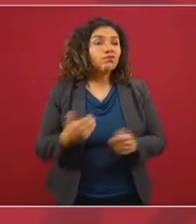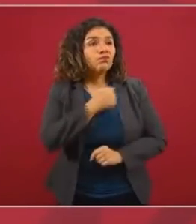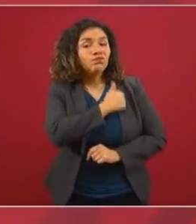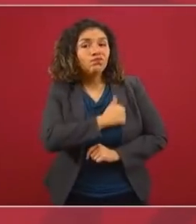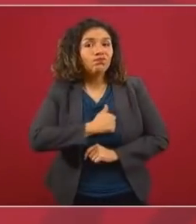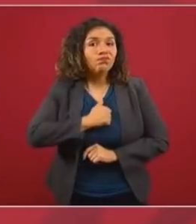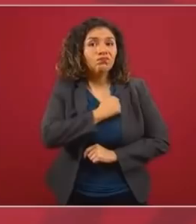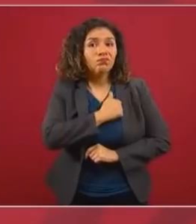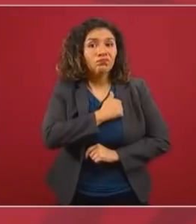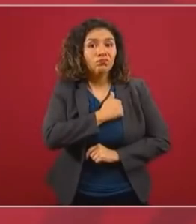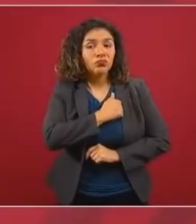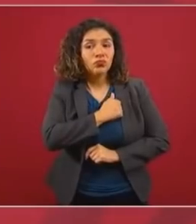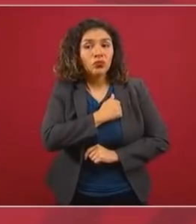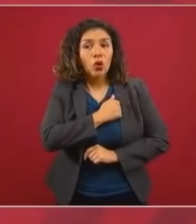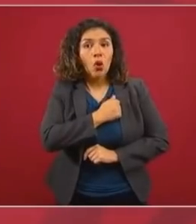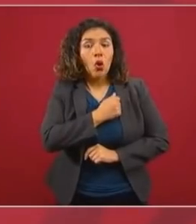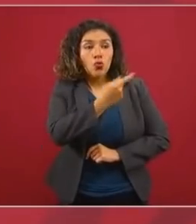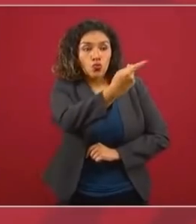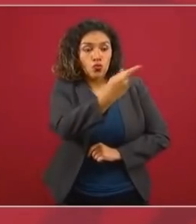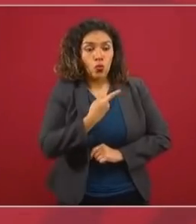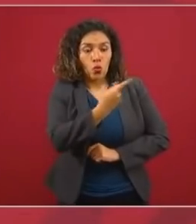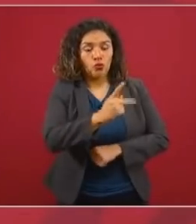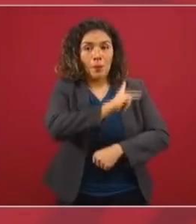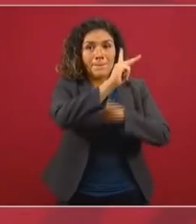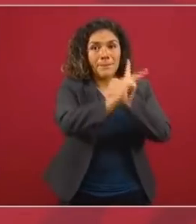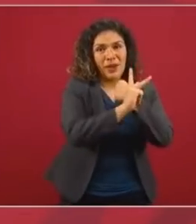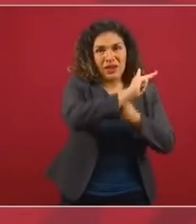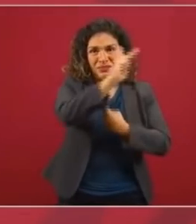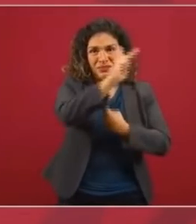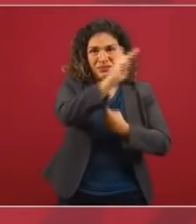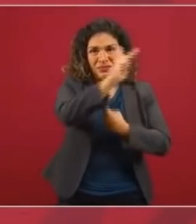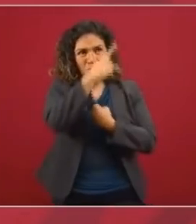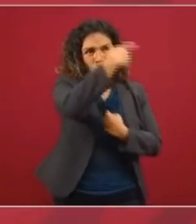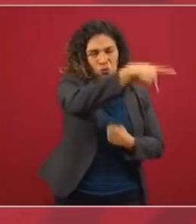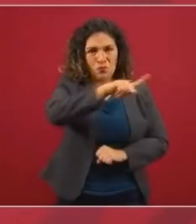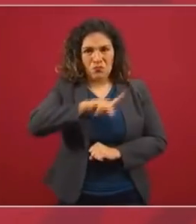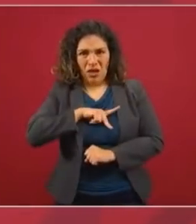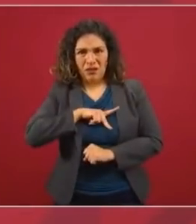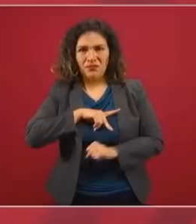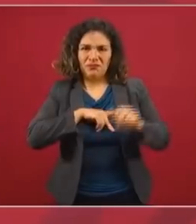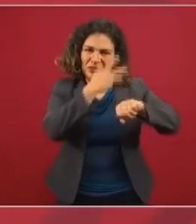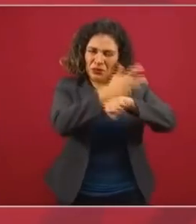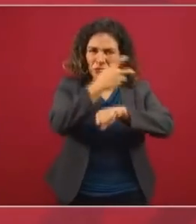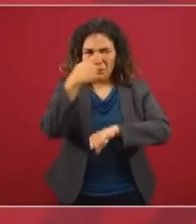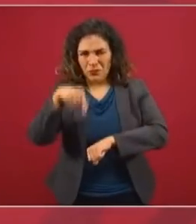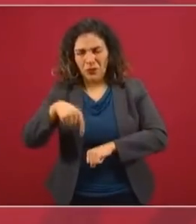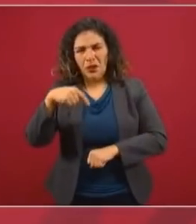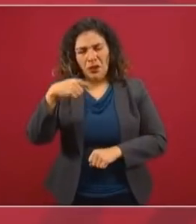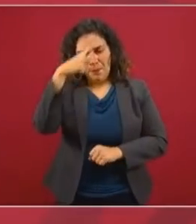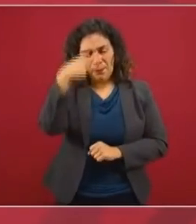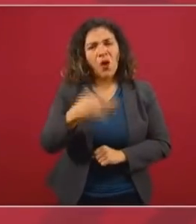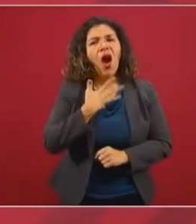los dos países que representamos padecemos de enfermedades